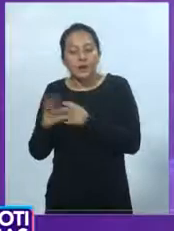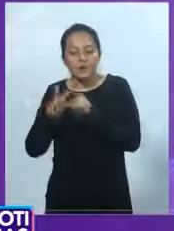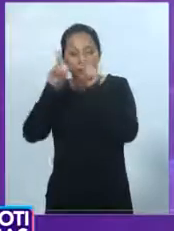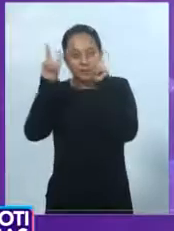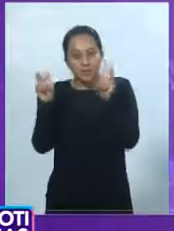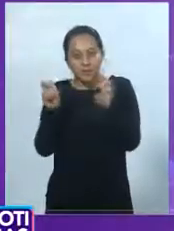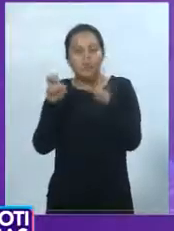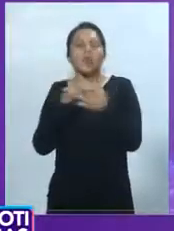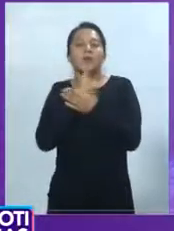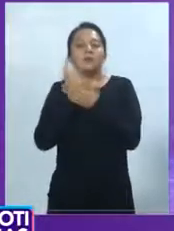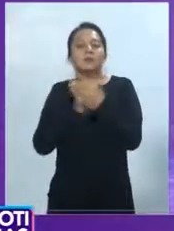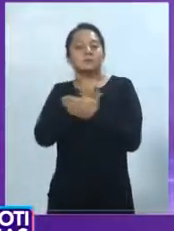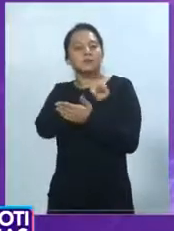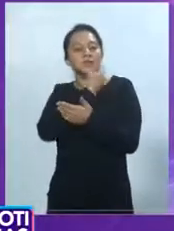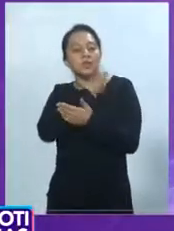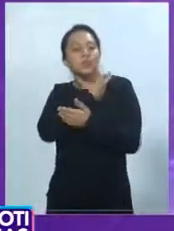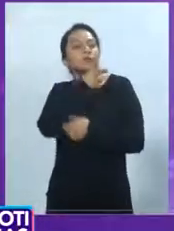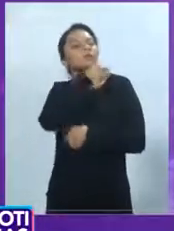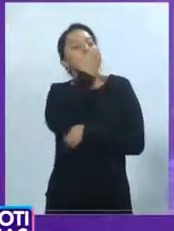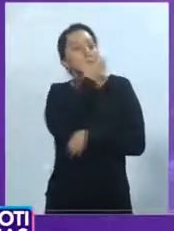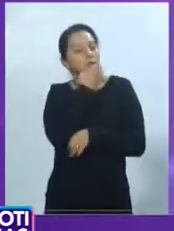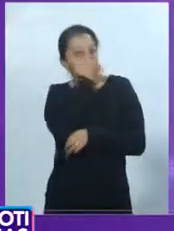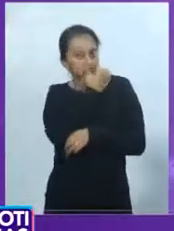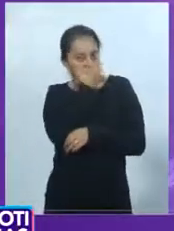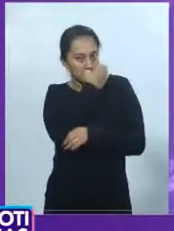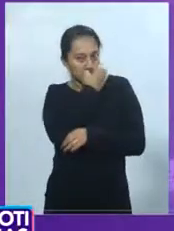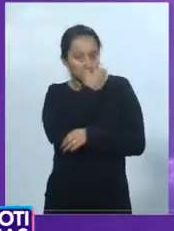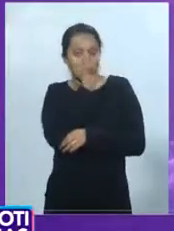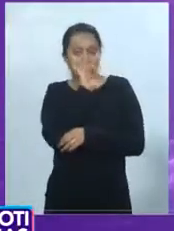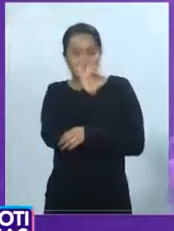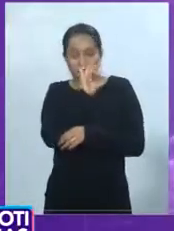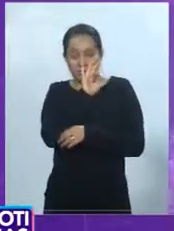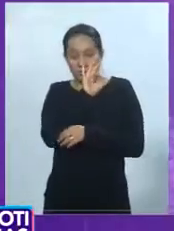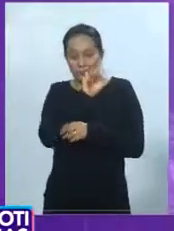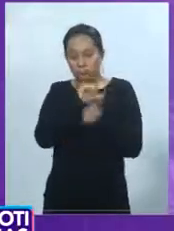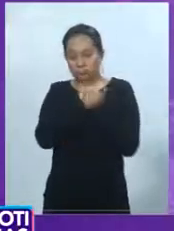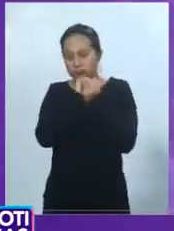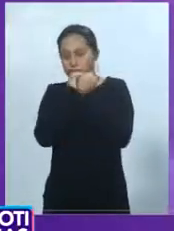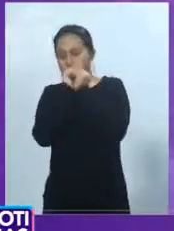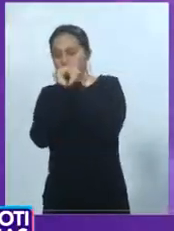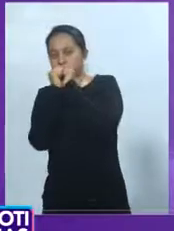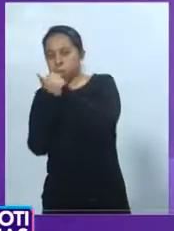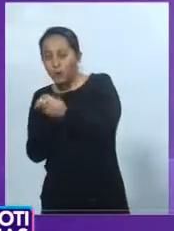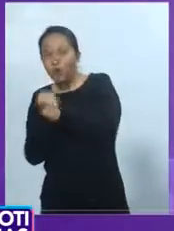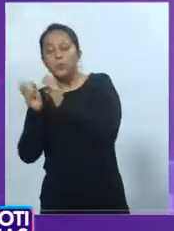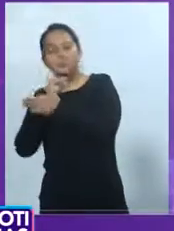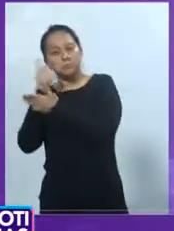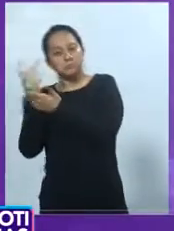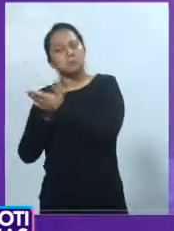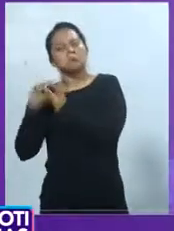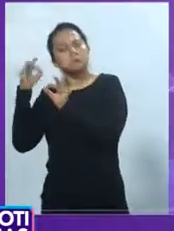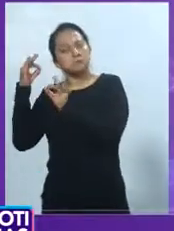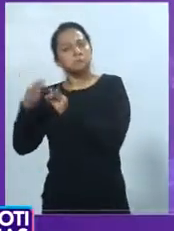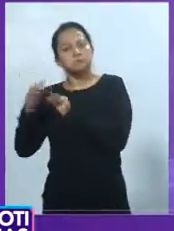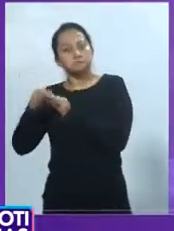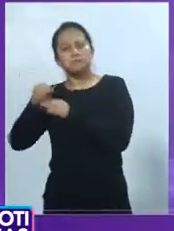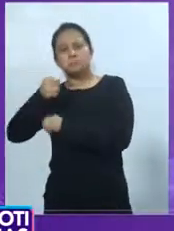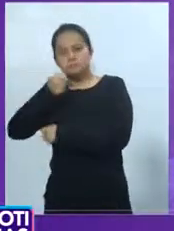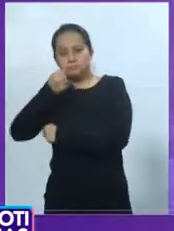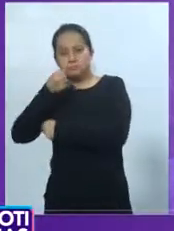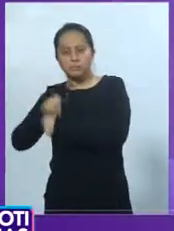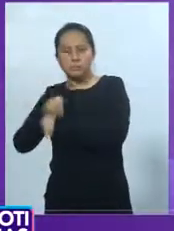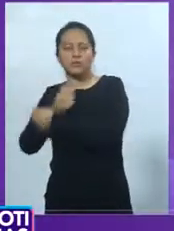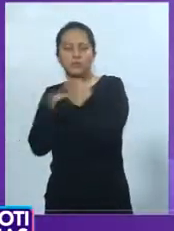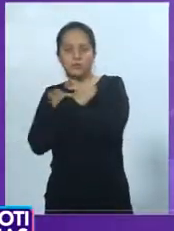en programa piloto y después en un programa formal de la Secretaría de Educación Pública. Lo dio a conocer Alfredo Gobera Farro, secretario de